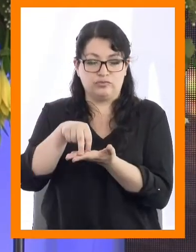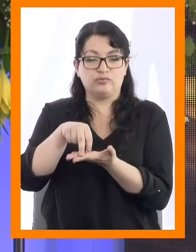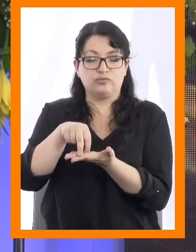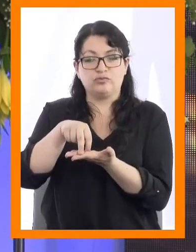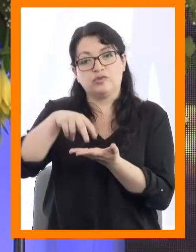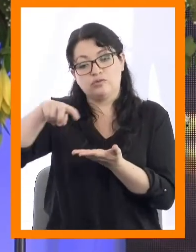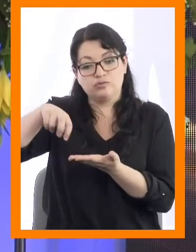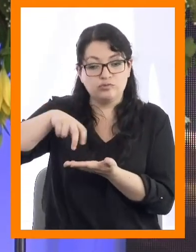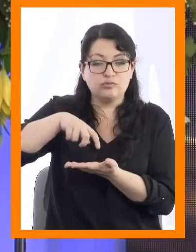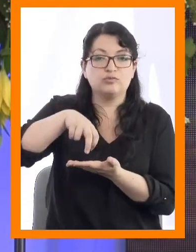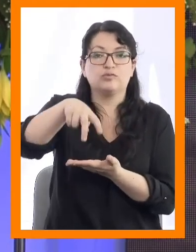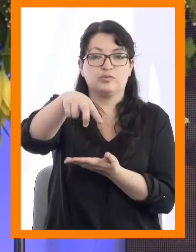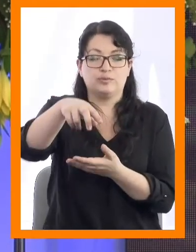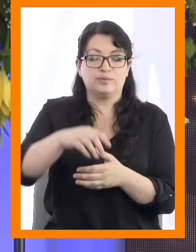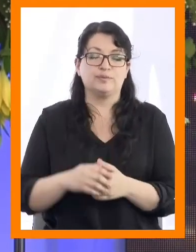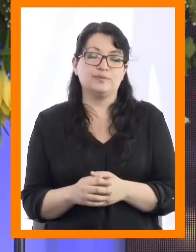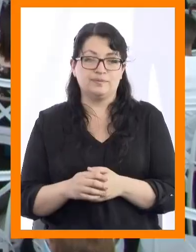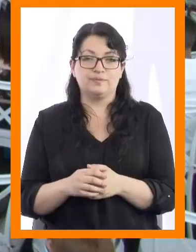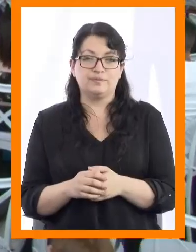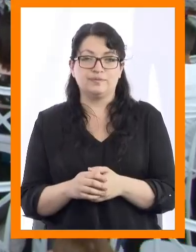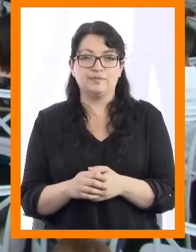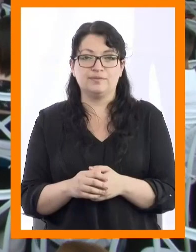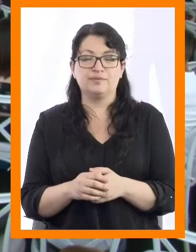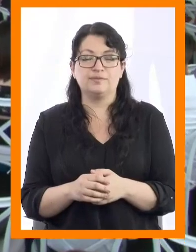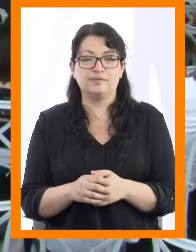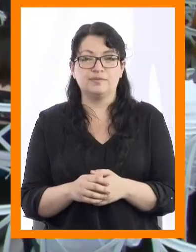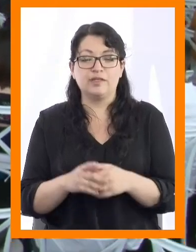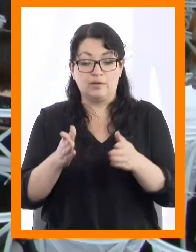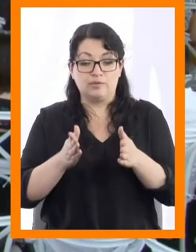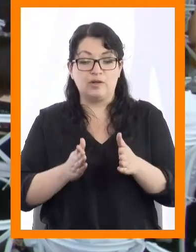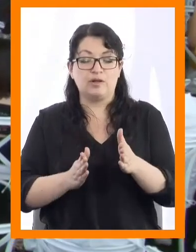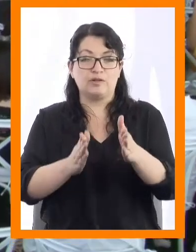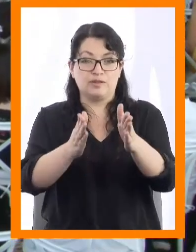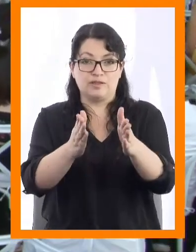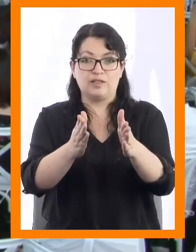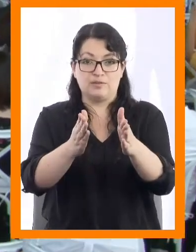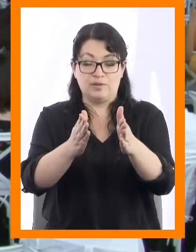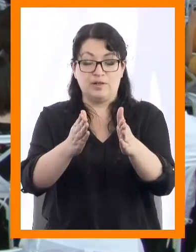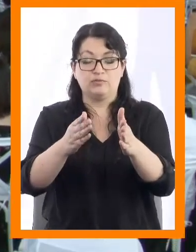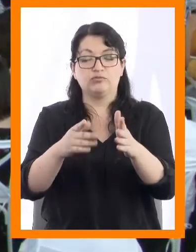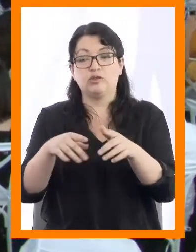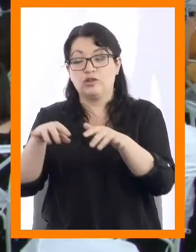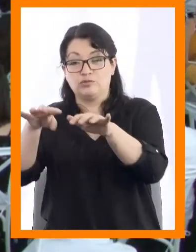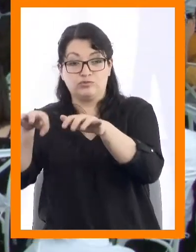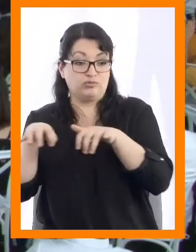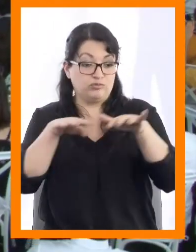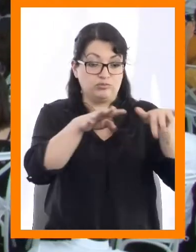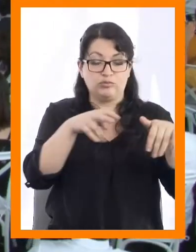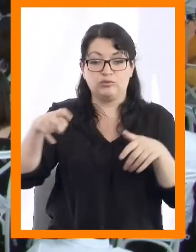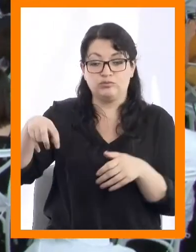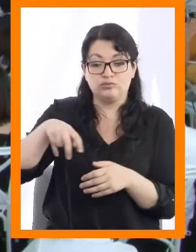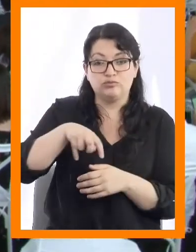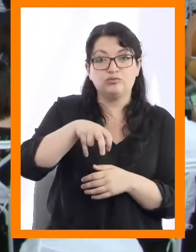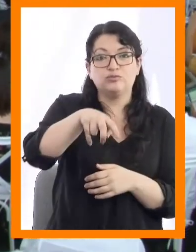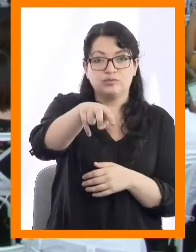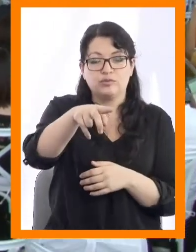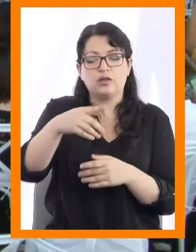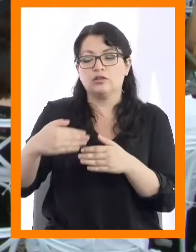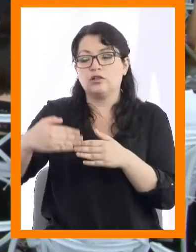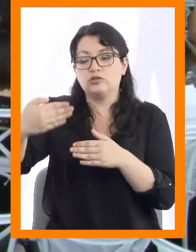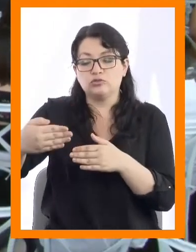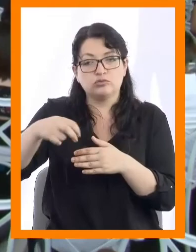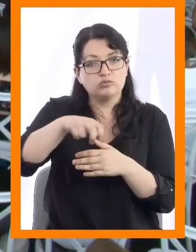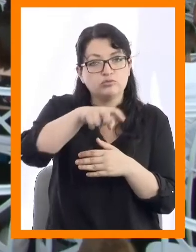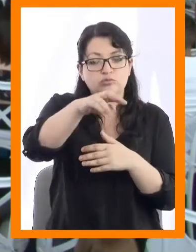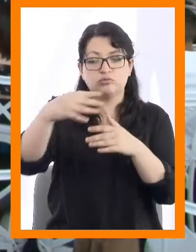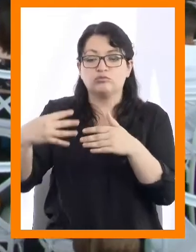profesionales, y comienzan a transitar por el pasillo central y así sucesivamente